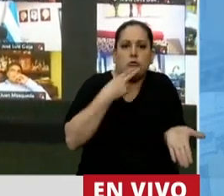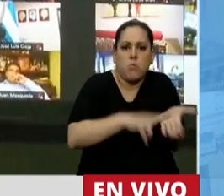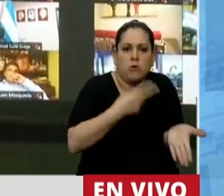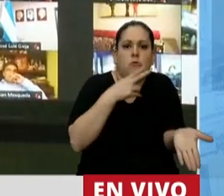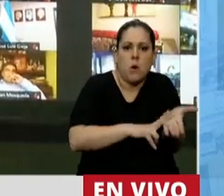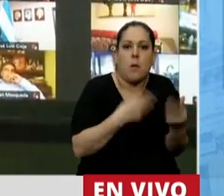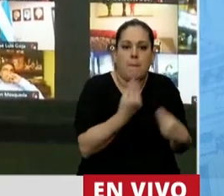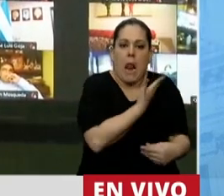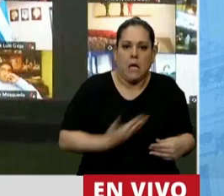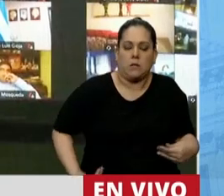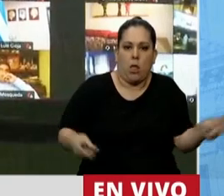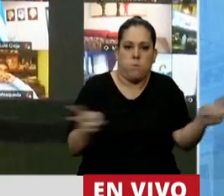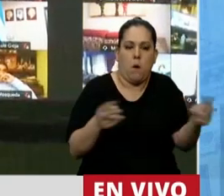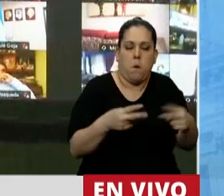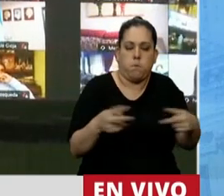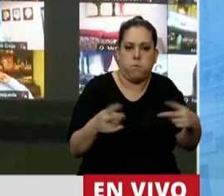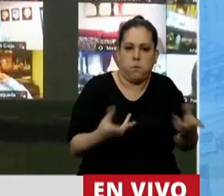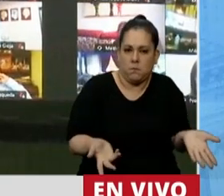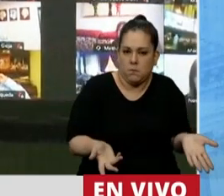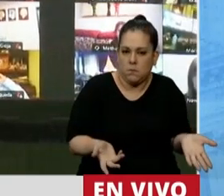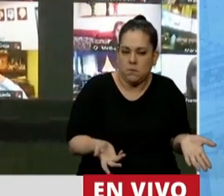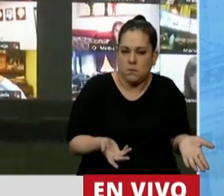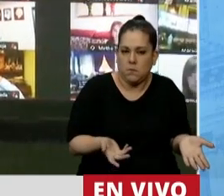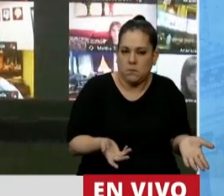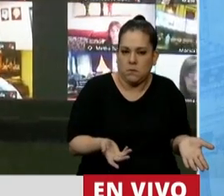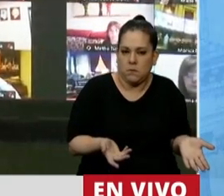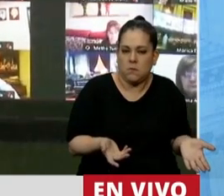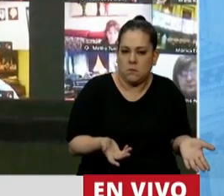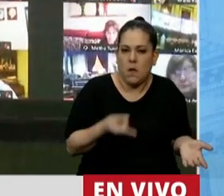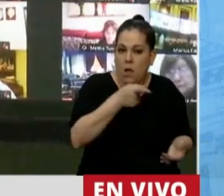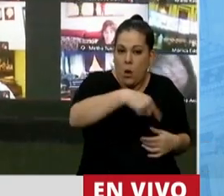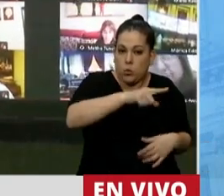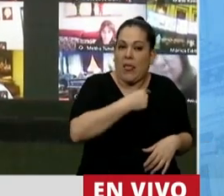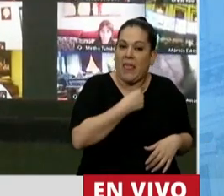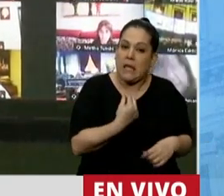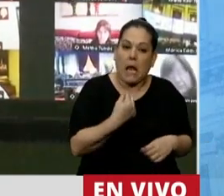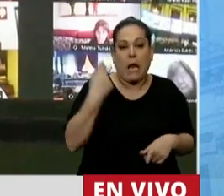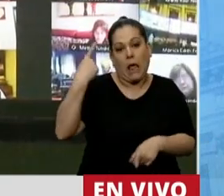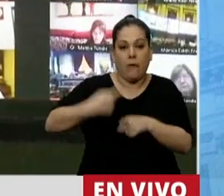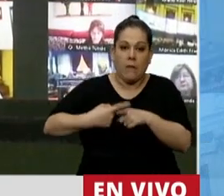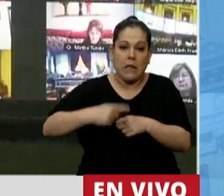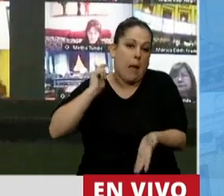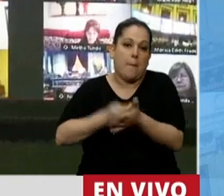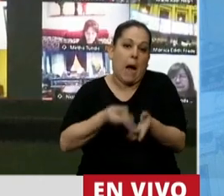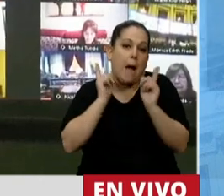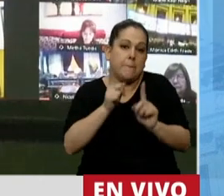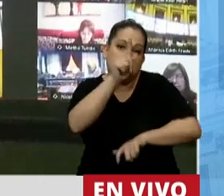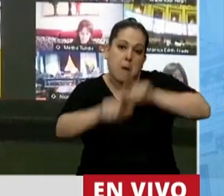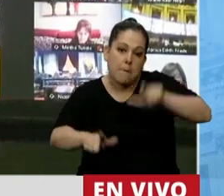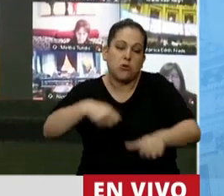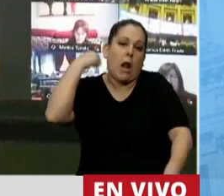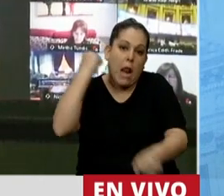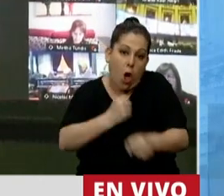agrandando el Estado. ¿Y saben qué? Pretenden otra vez que la fiesta la paguen los mismos de siempre. Los que